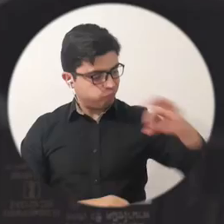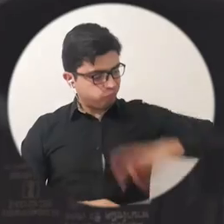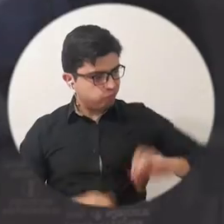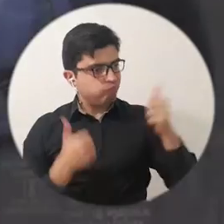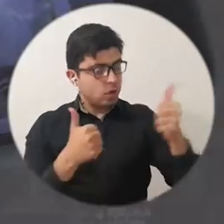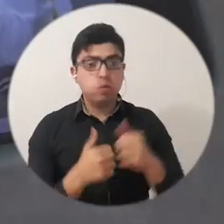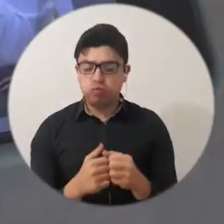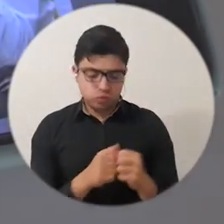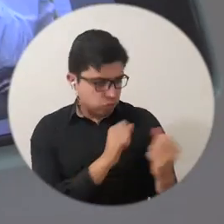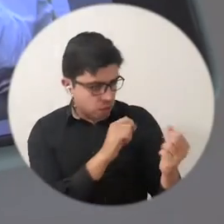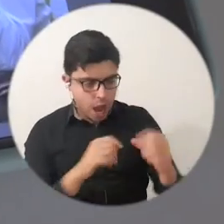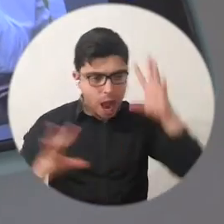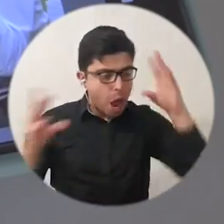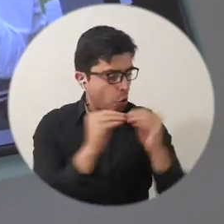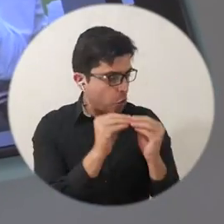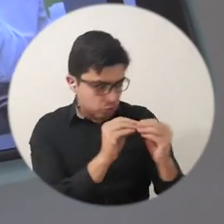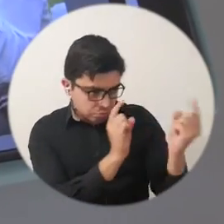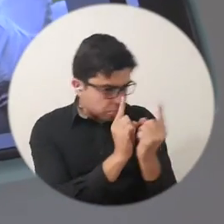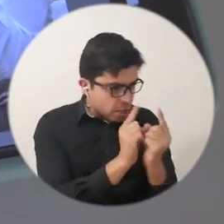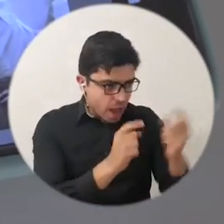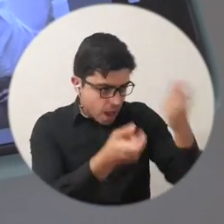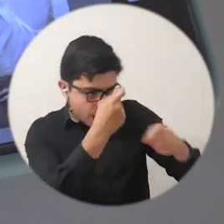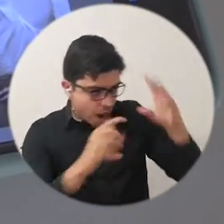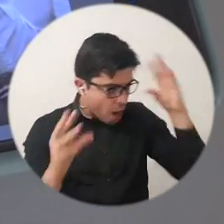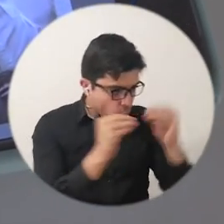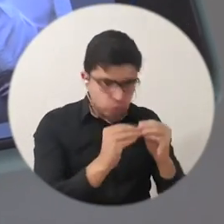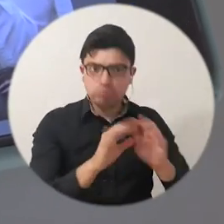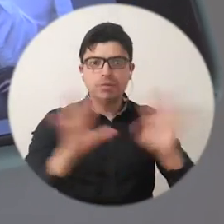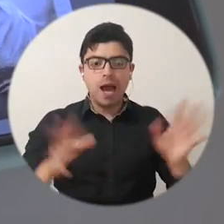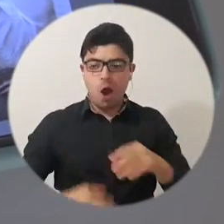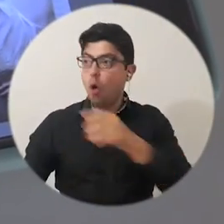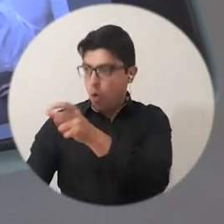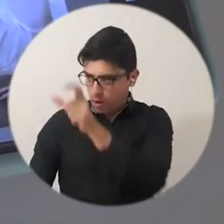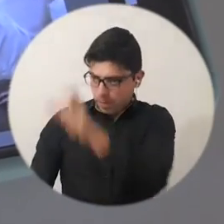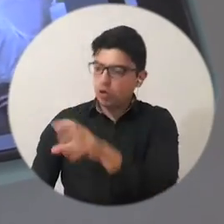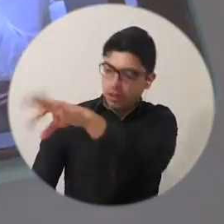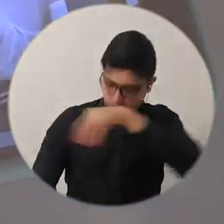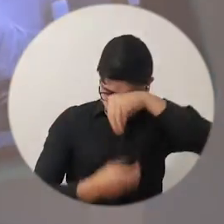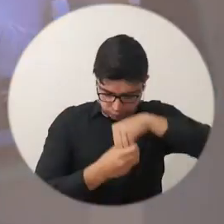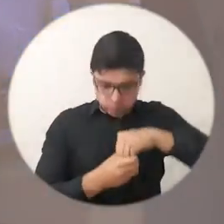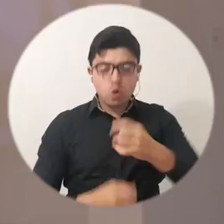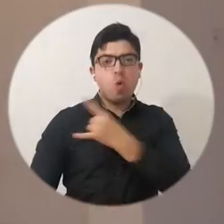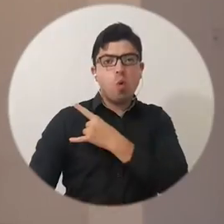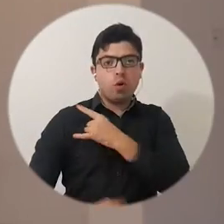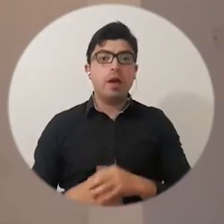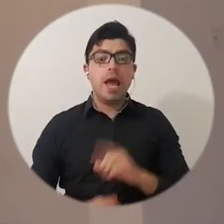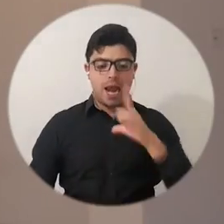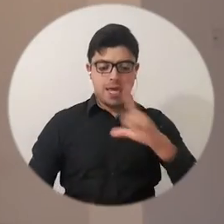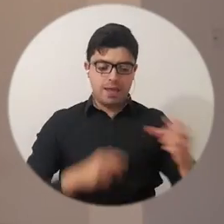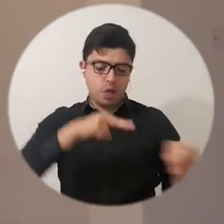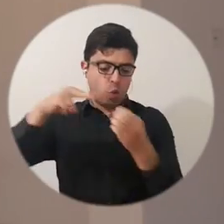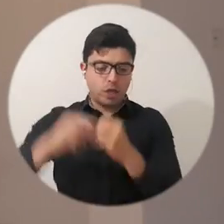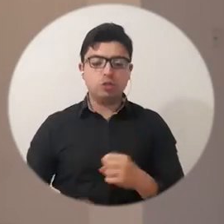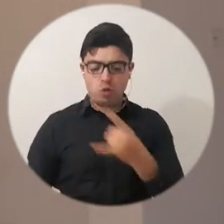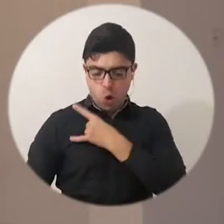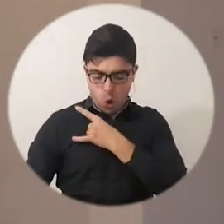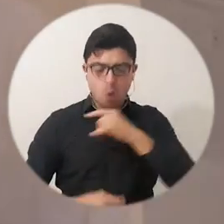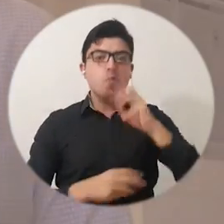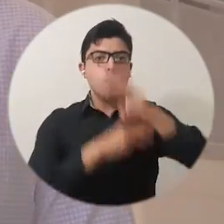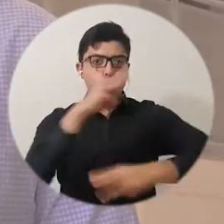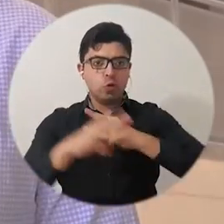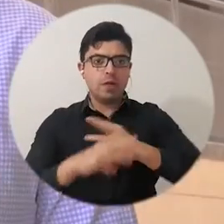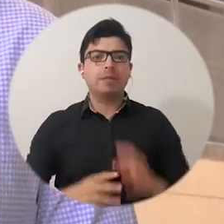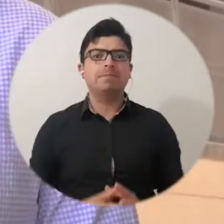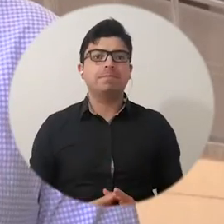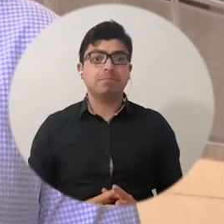ingresos. Y bueno, al final nos llevó a que nos conociéramos, negociáramos y hoy sea parte del equipo de Enlaú y que él sea el líder de educación para Enlaú